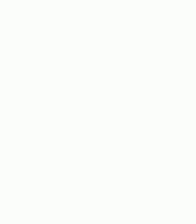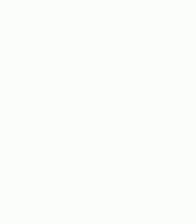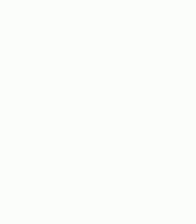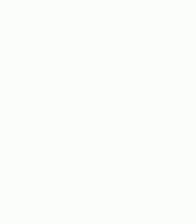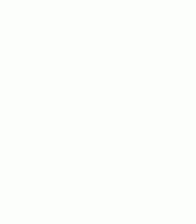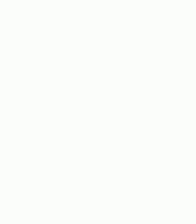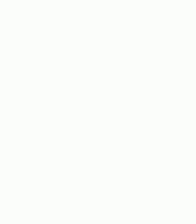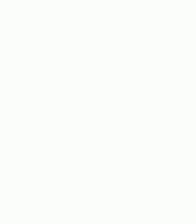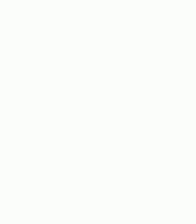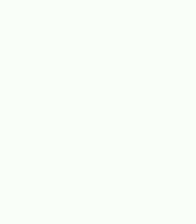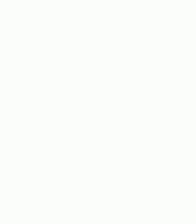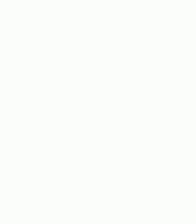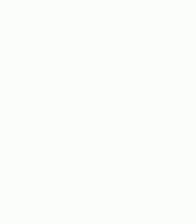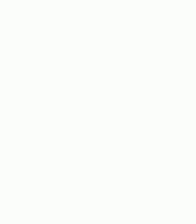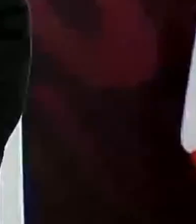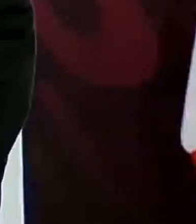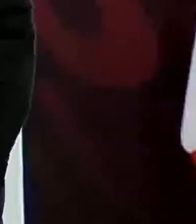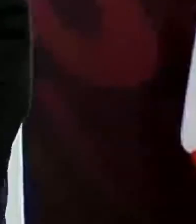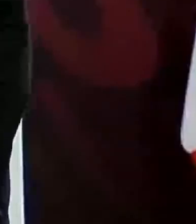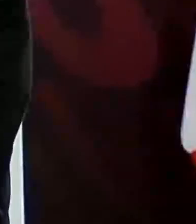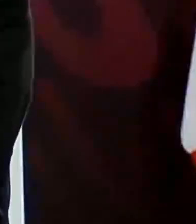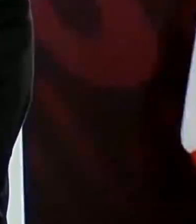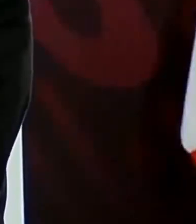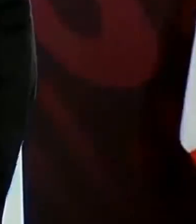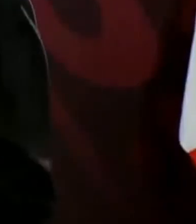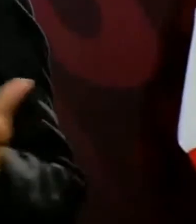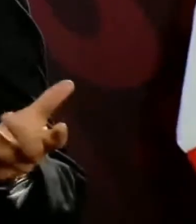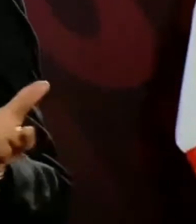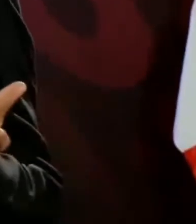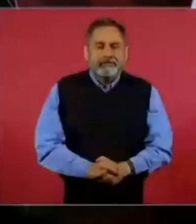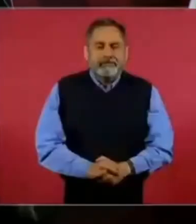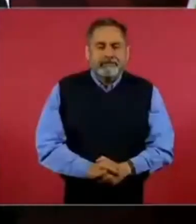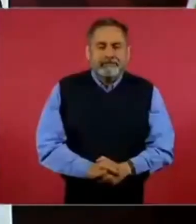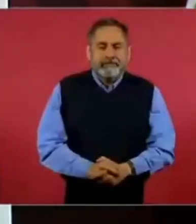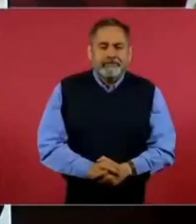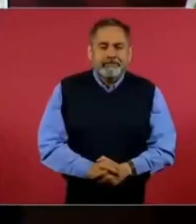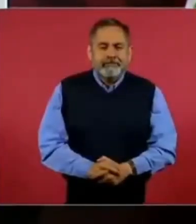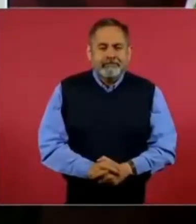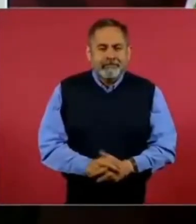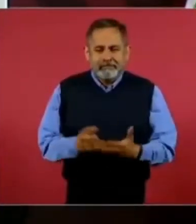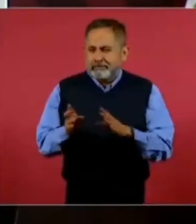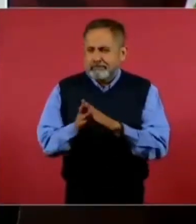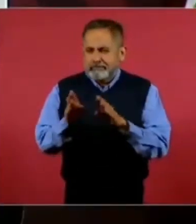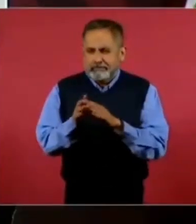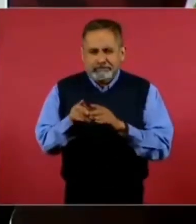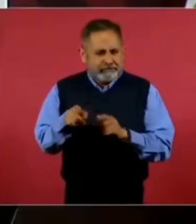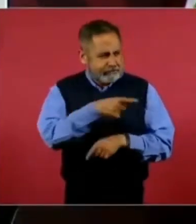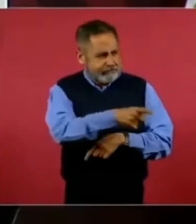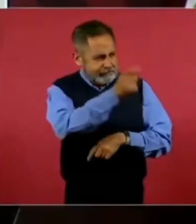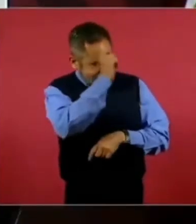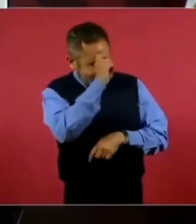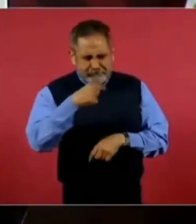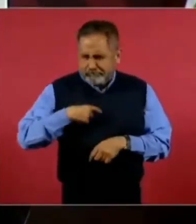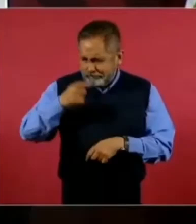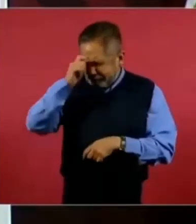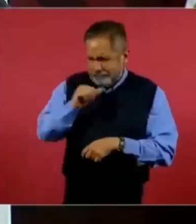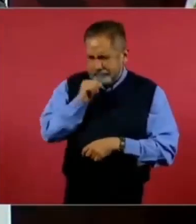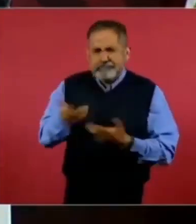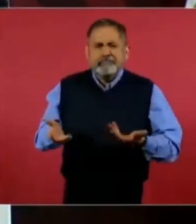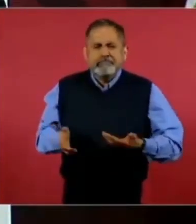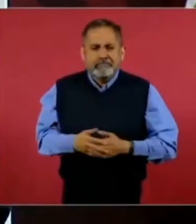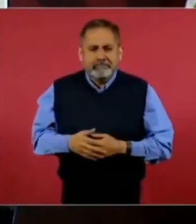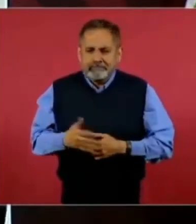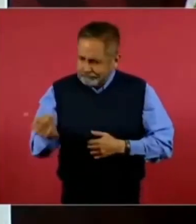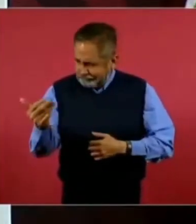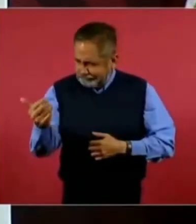Y le dijo, don Julio, ¿cómo va usted a salir con sombrero y yo sin nada? Y pidió